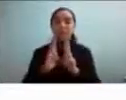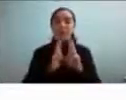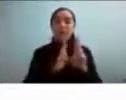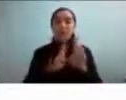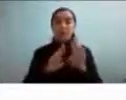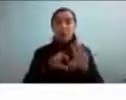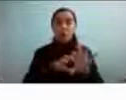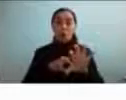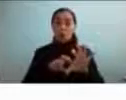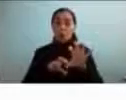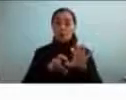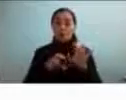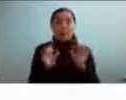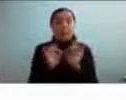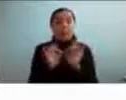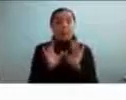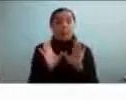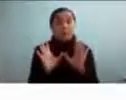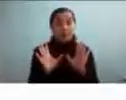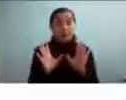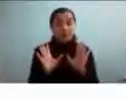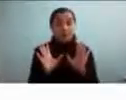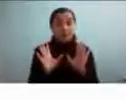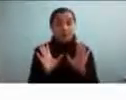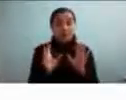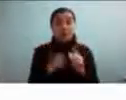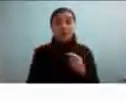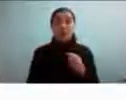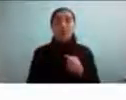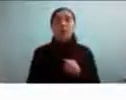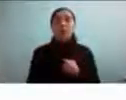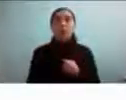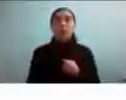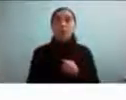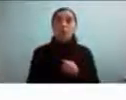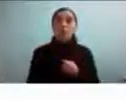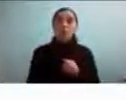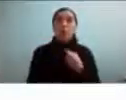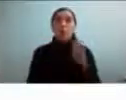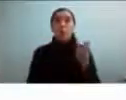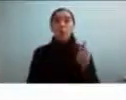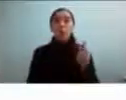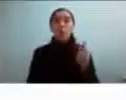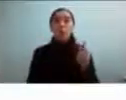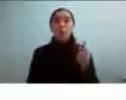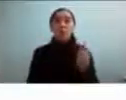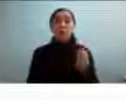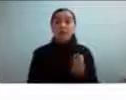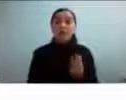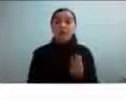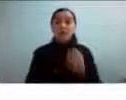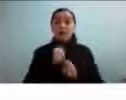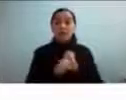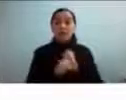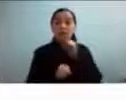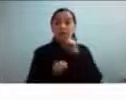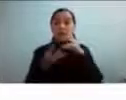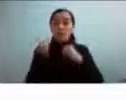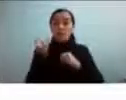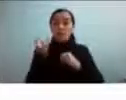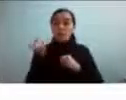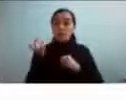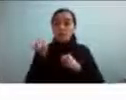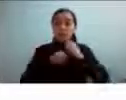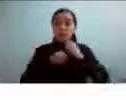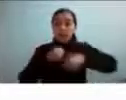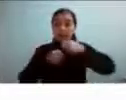como un poco especial, yo, como a los 13 años, tenía un pompón de lana que había hecho yo que se llamaba